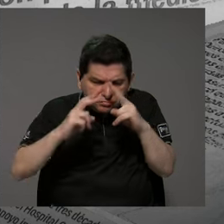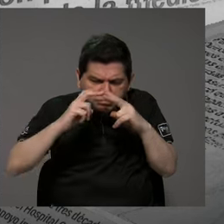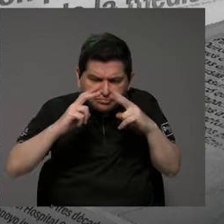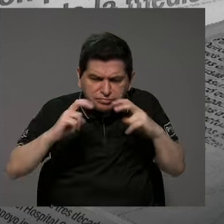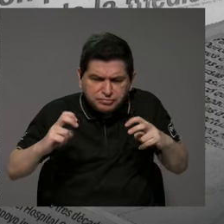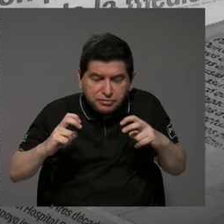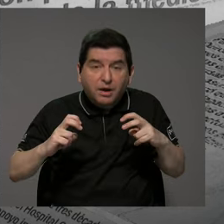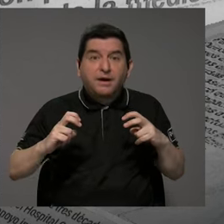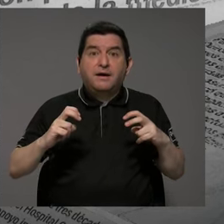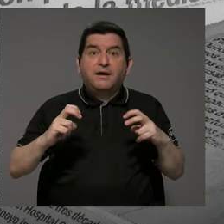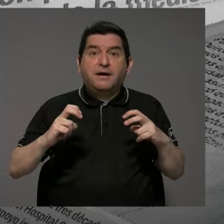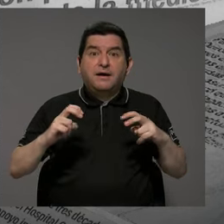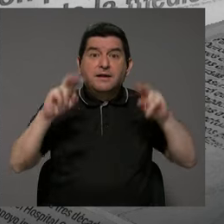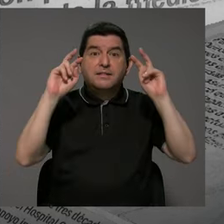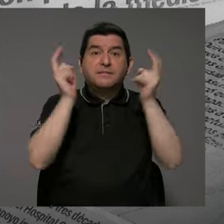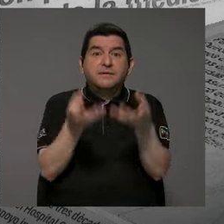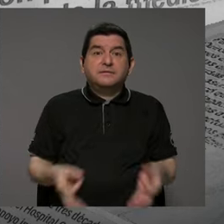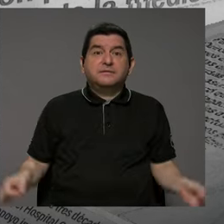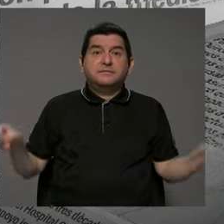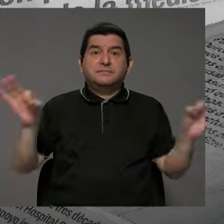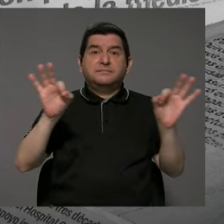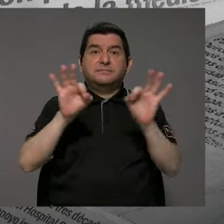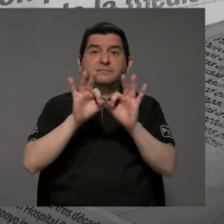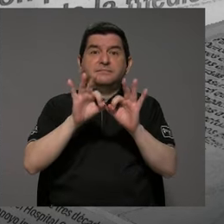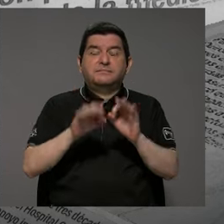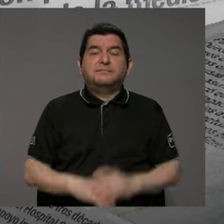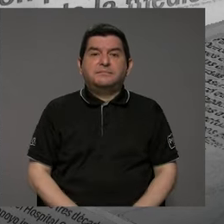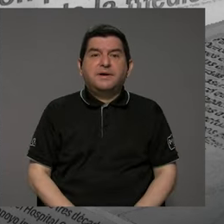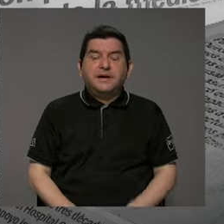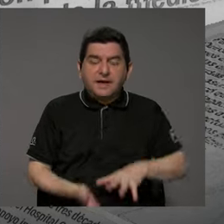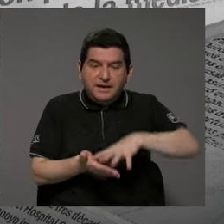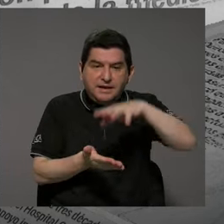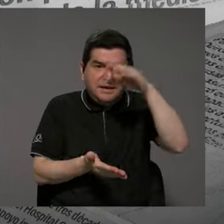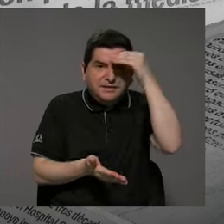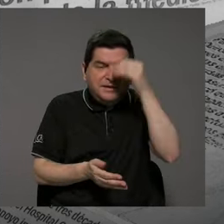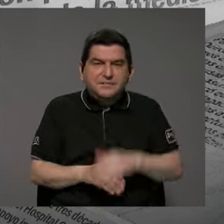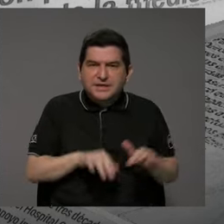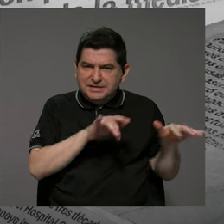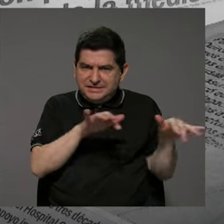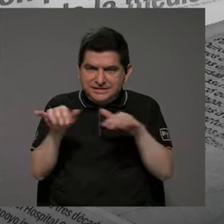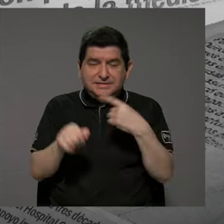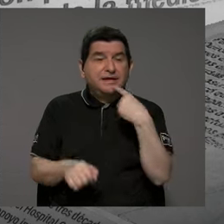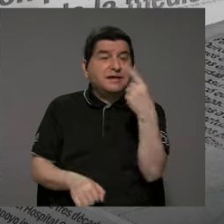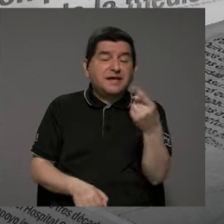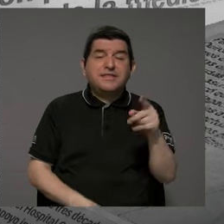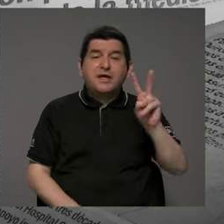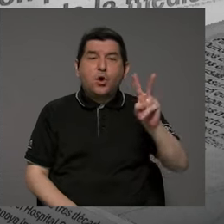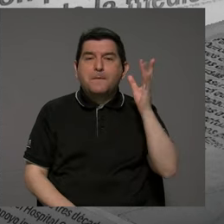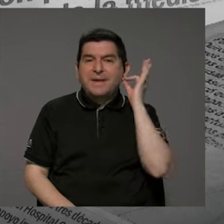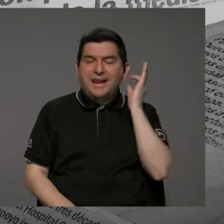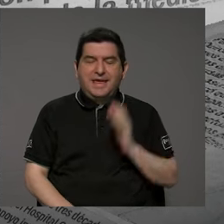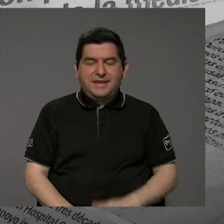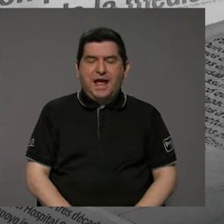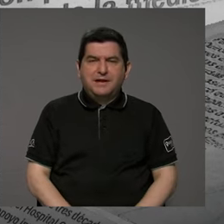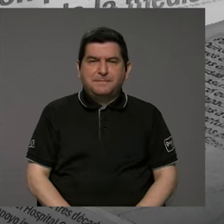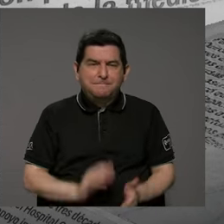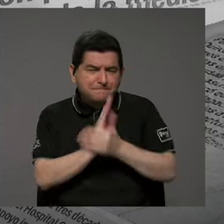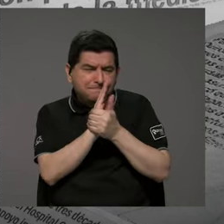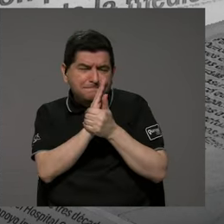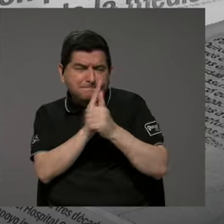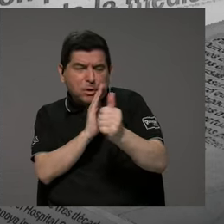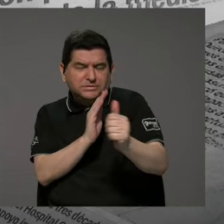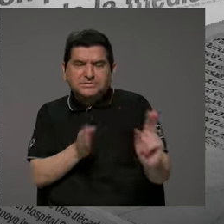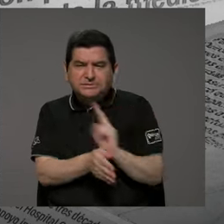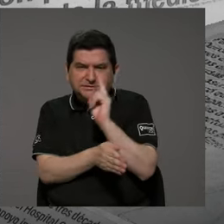uno ve que un tema muy importante es el de alfabetización digital, que es que estaba mencionando Valeria, ¿verdad? Lograr potenciar